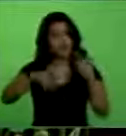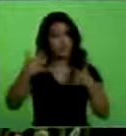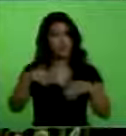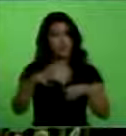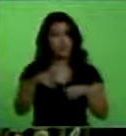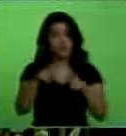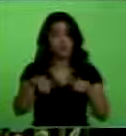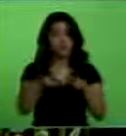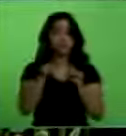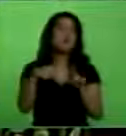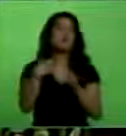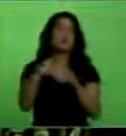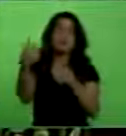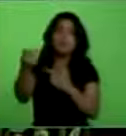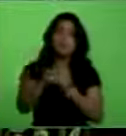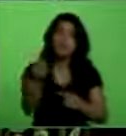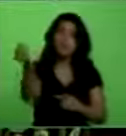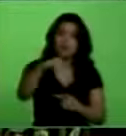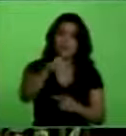Y seguir invitando.